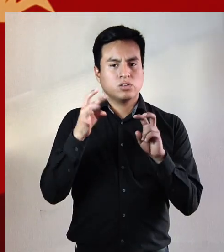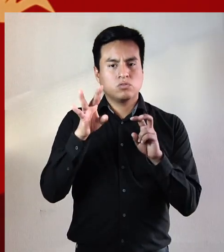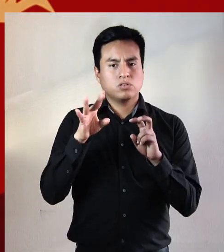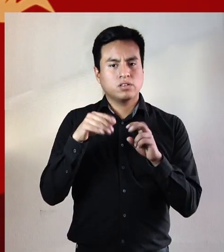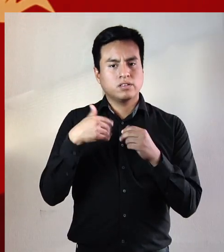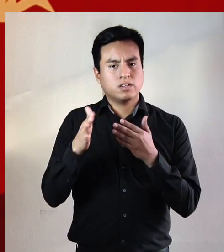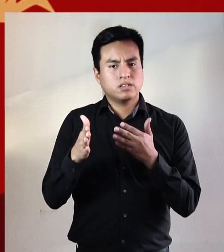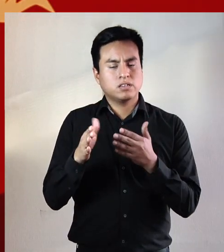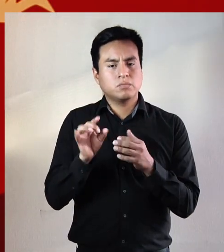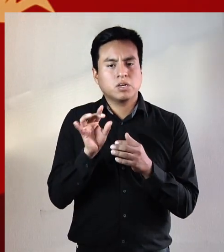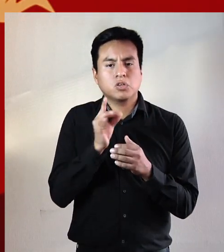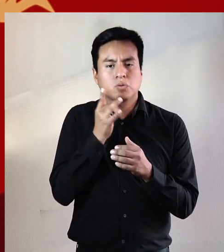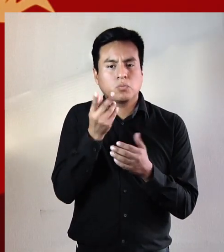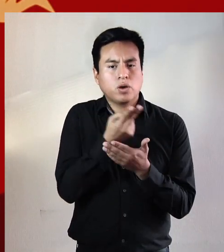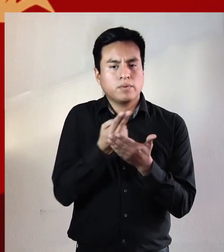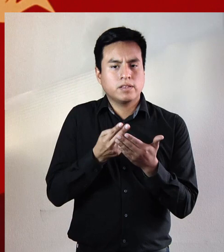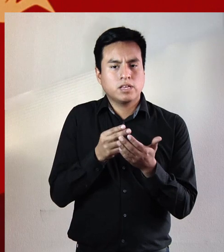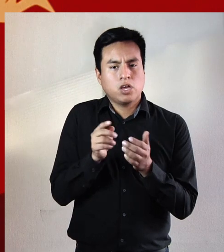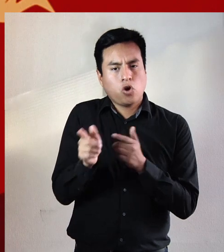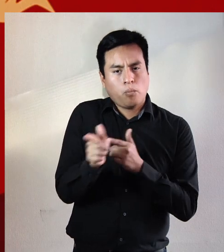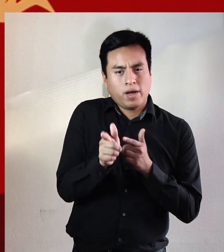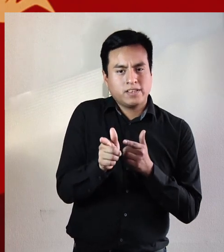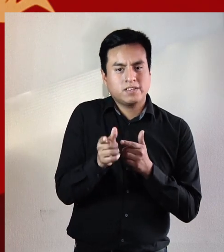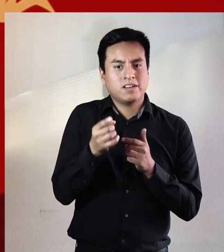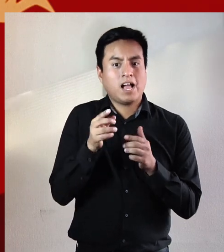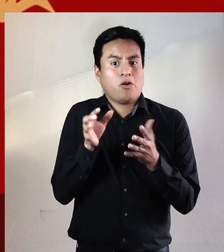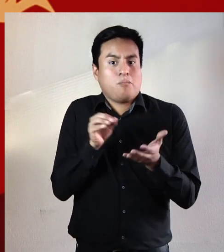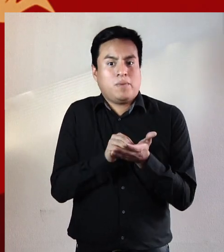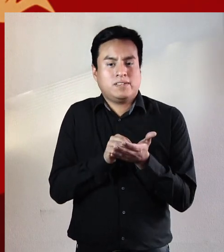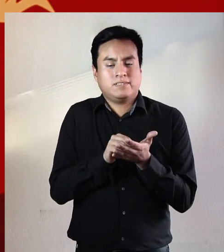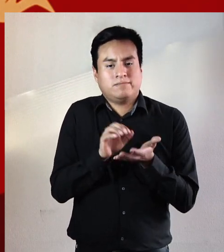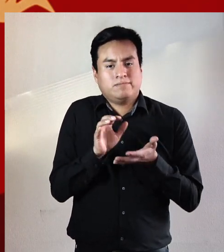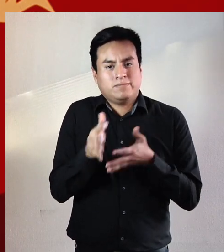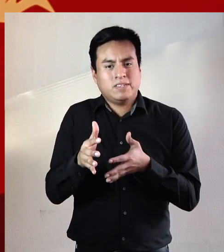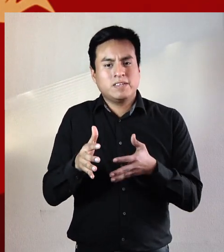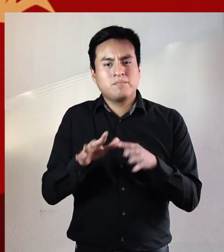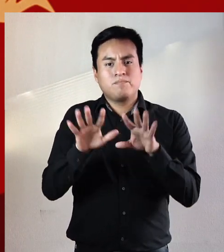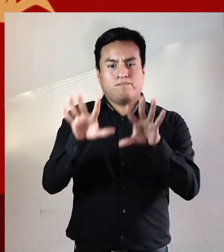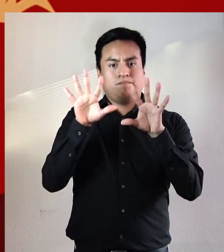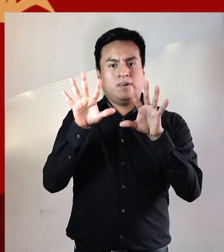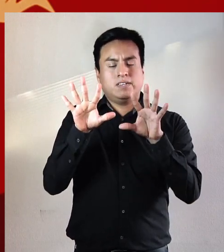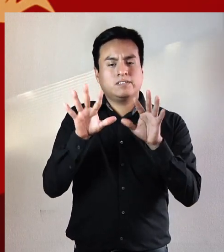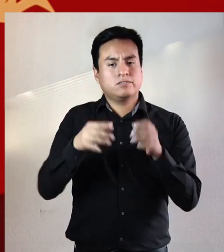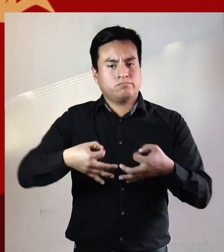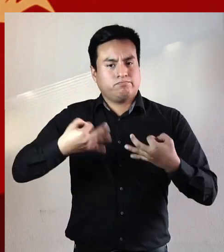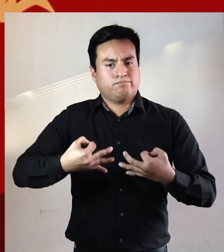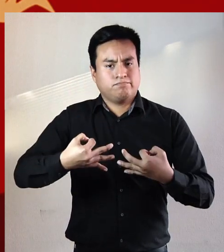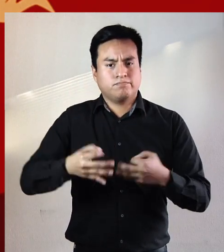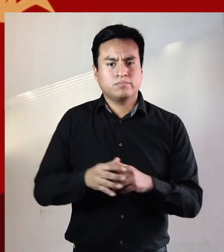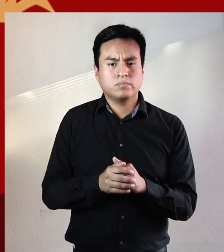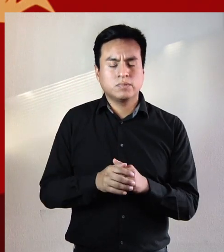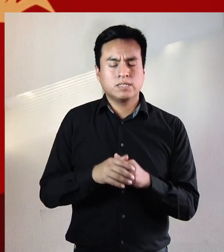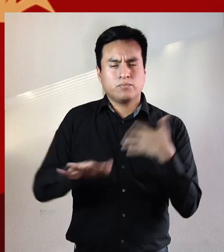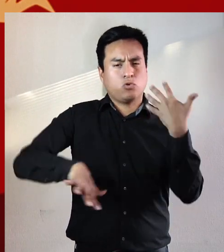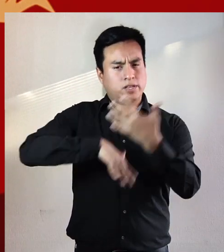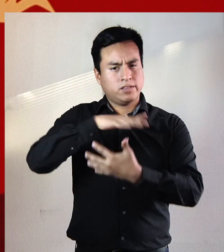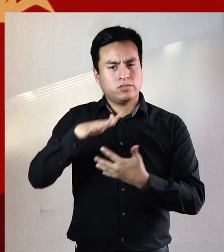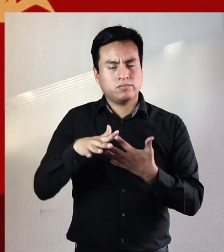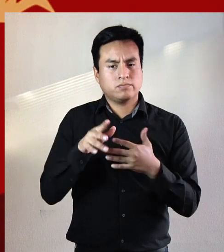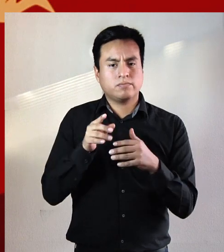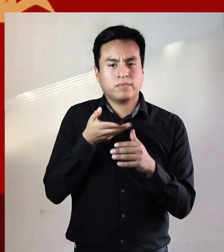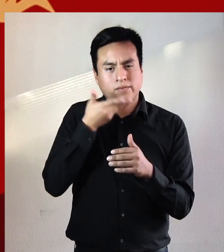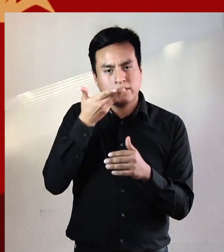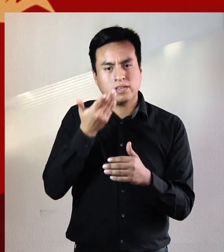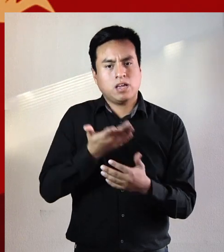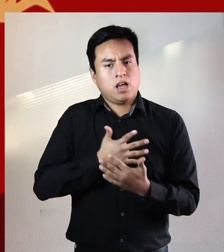no se trataba de lanzar andanadas de pequeños poemas de combate sino algo mucho más arrasado más luminoso más sólido y